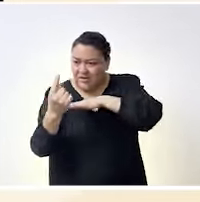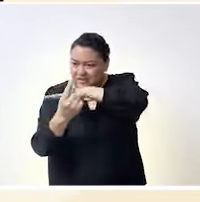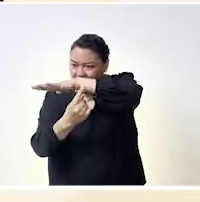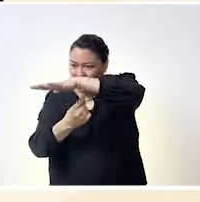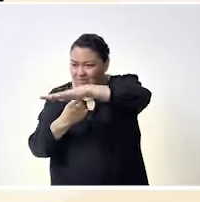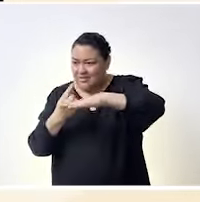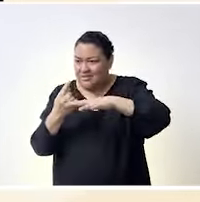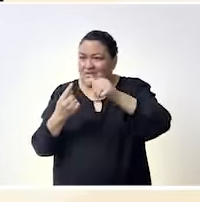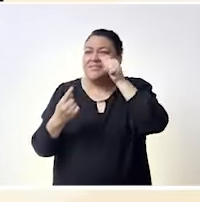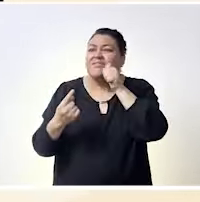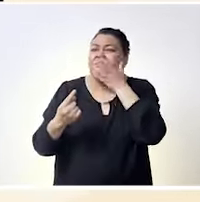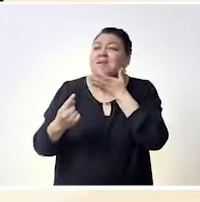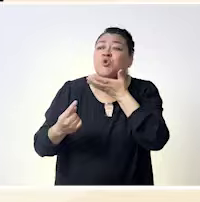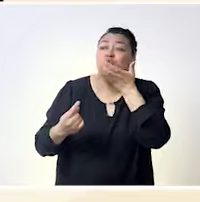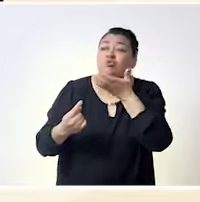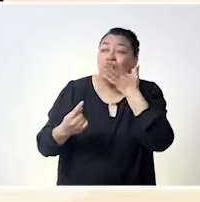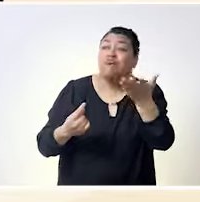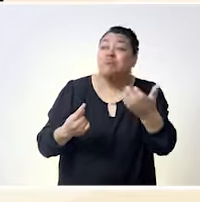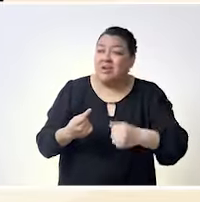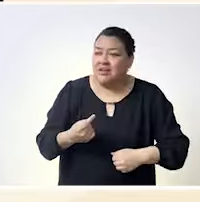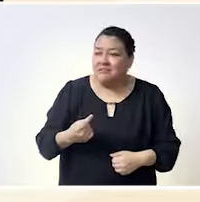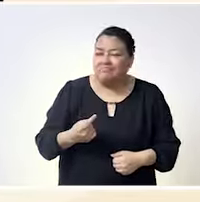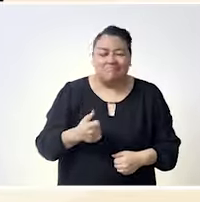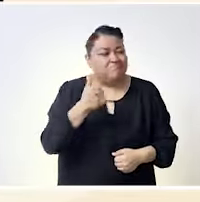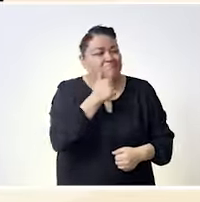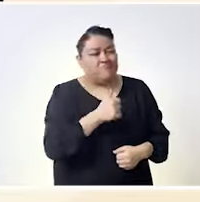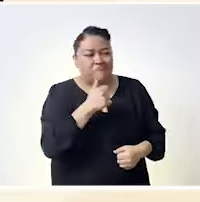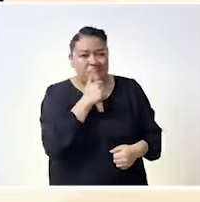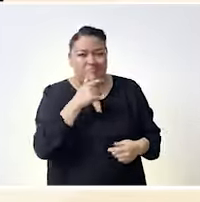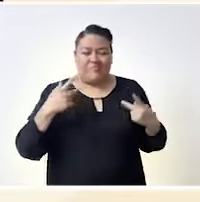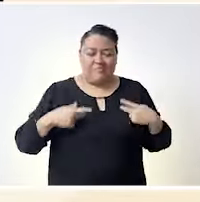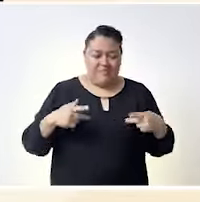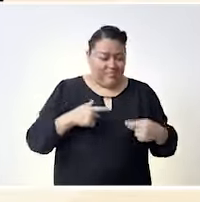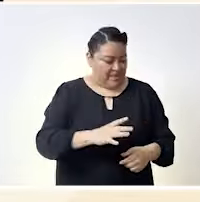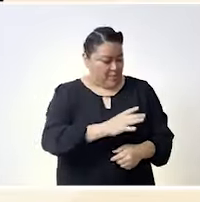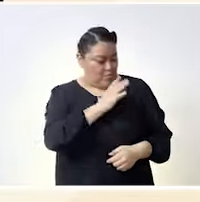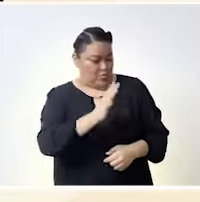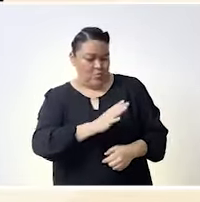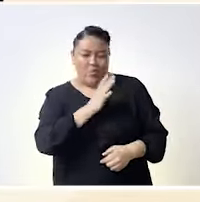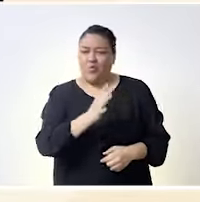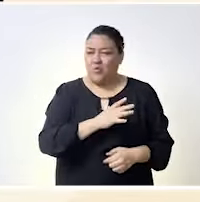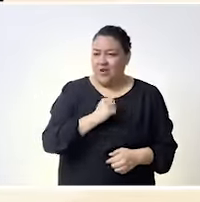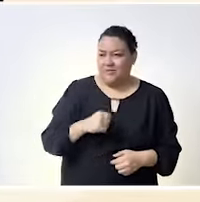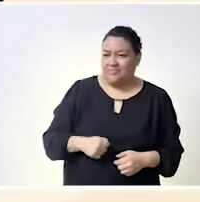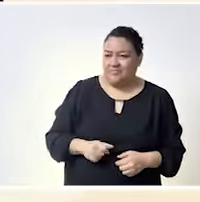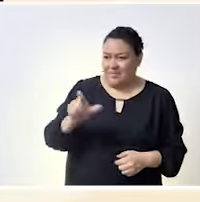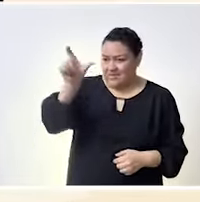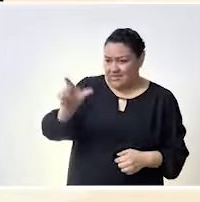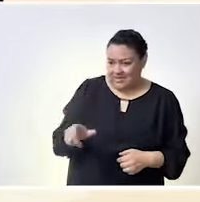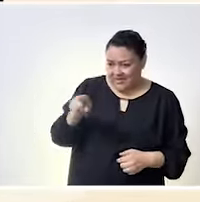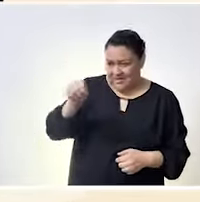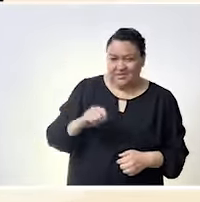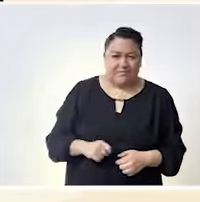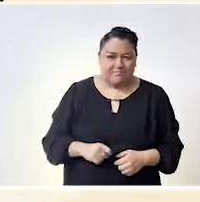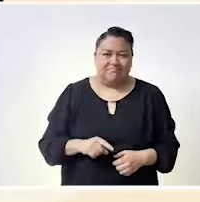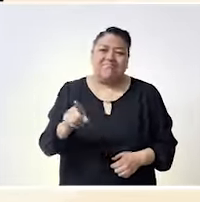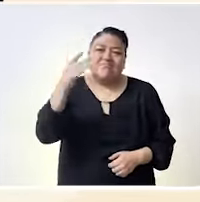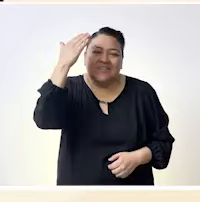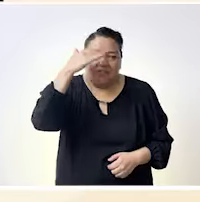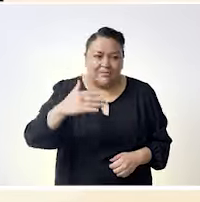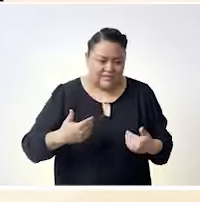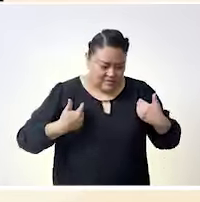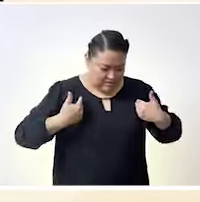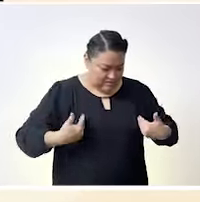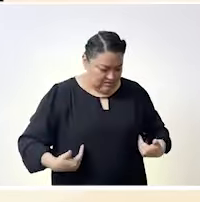ante un entorno en donde estamos acostumbrados que la imagen social que presentamos es personas de test blanca ciertas características